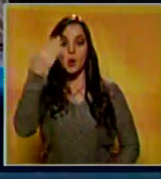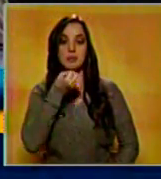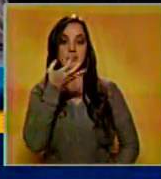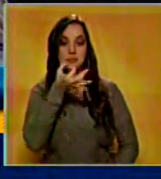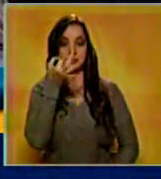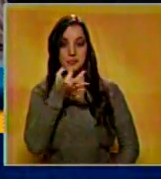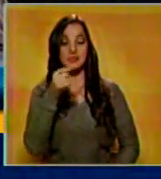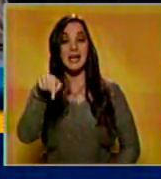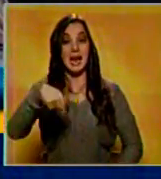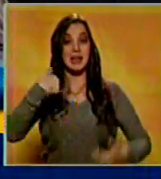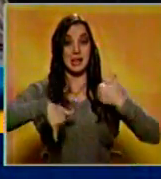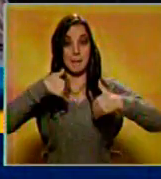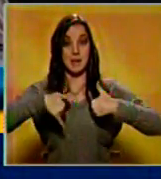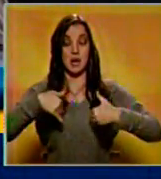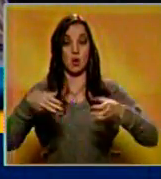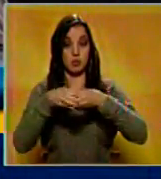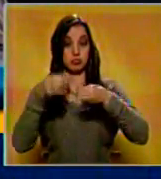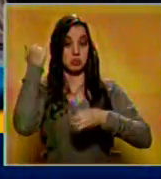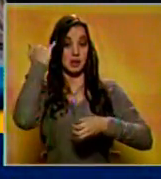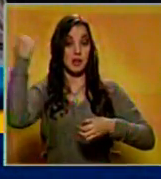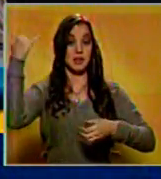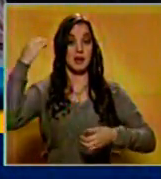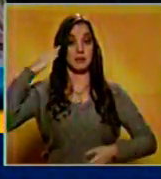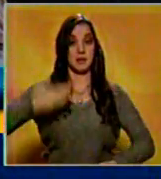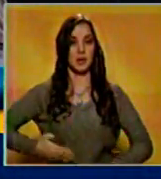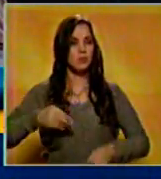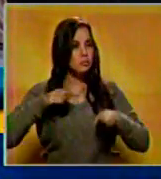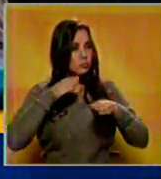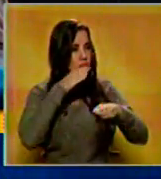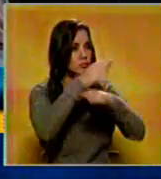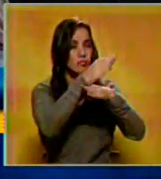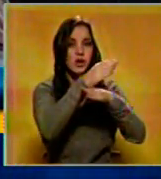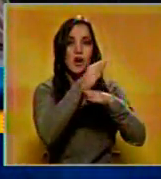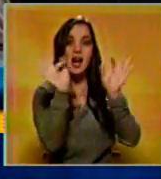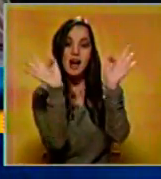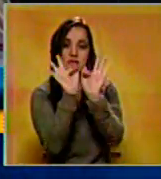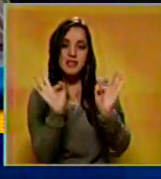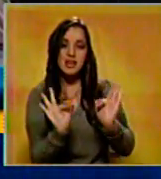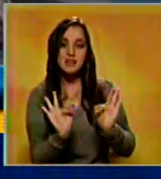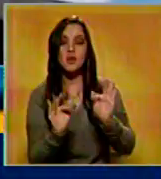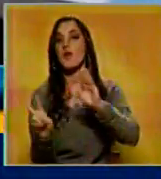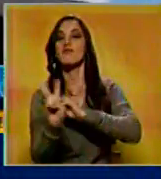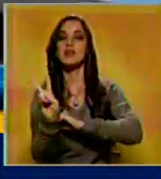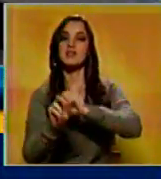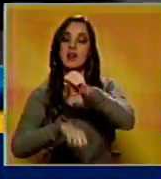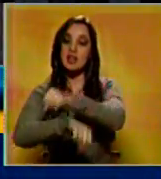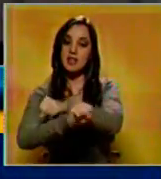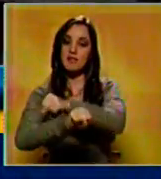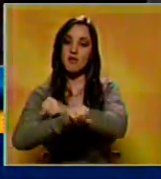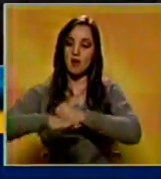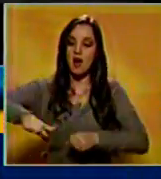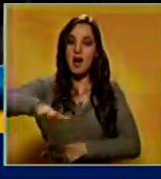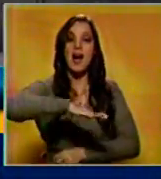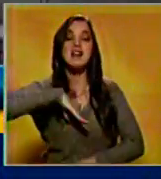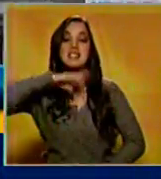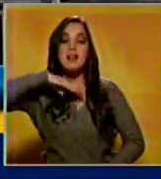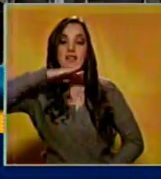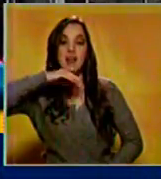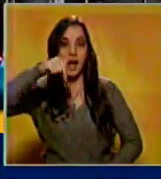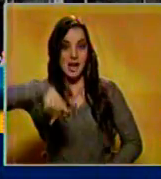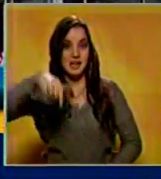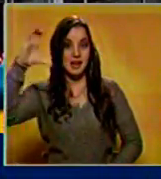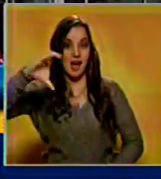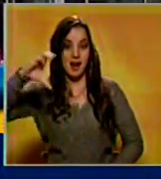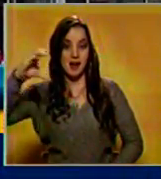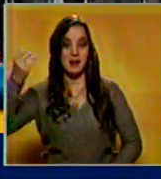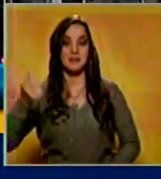la Dirección General de Contrainteligencia Militar inspeccionaron la sede de la Federación Venezolana de Fútbol, ubicada en Sabana Grande, aquí en